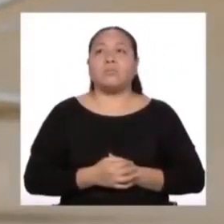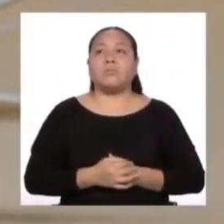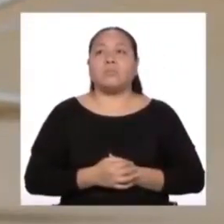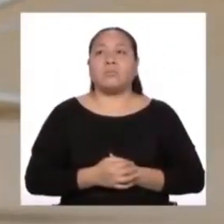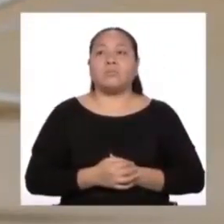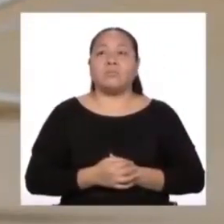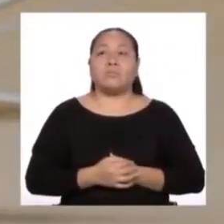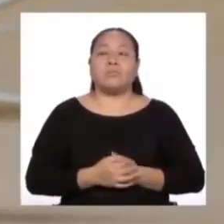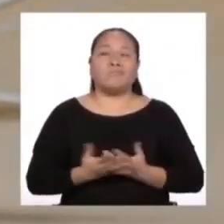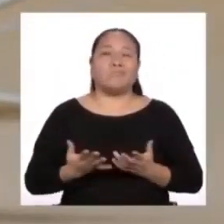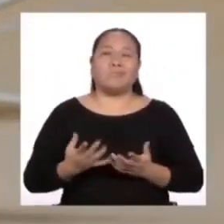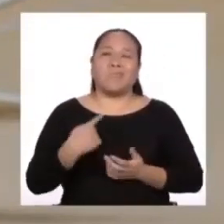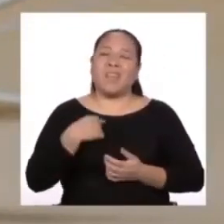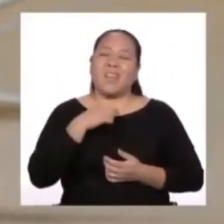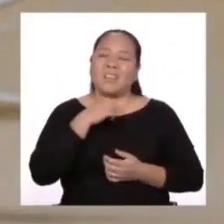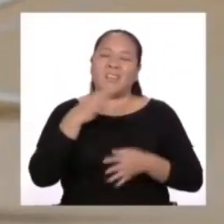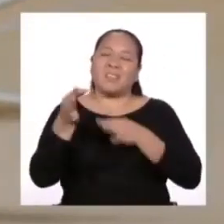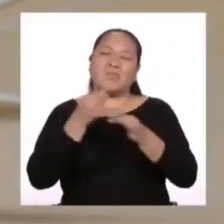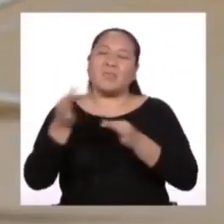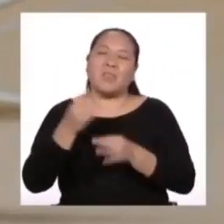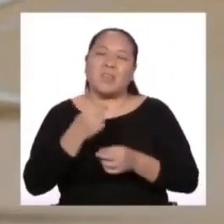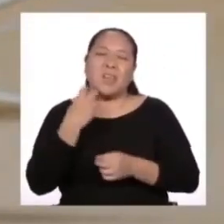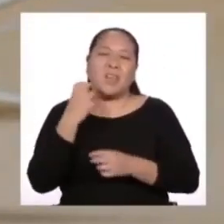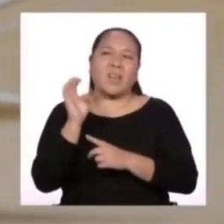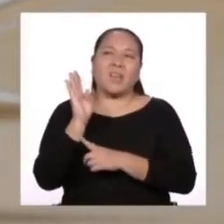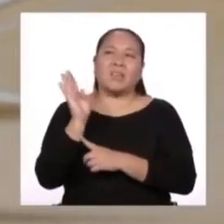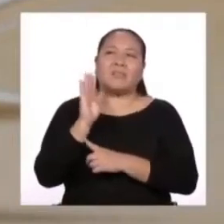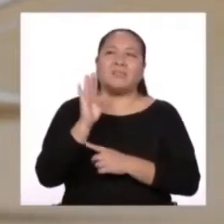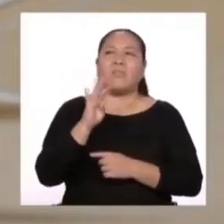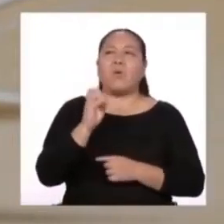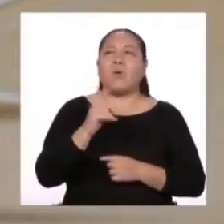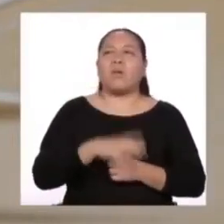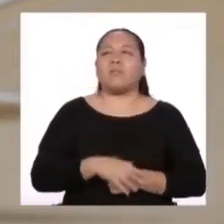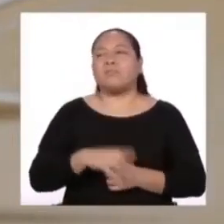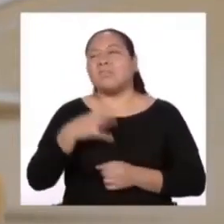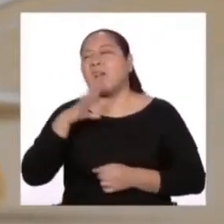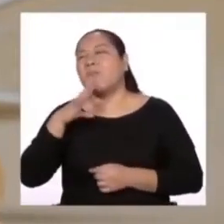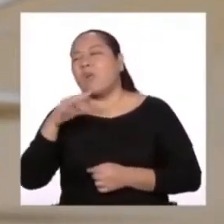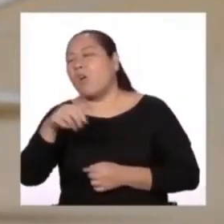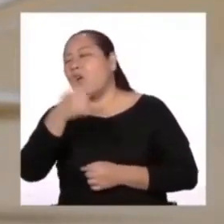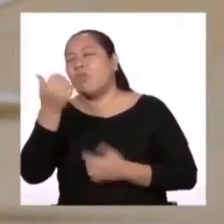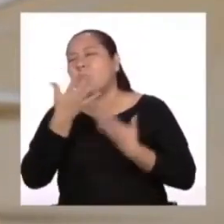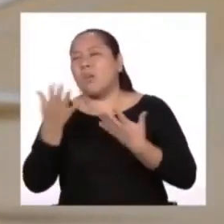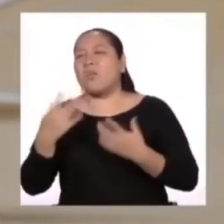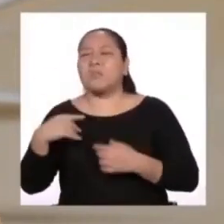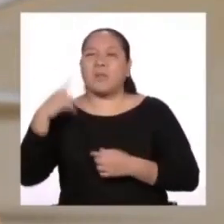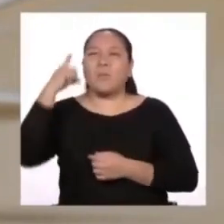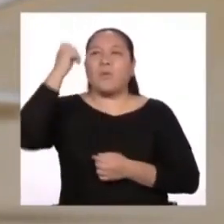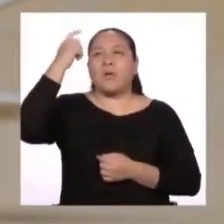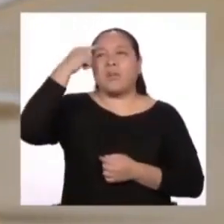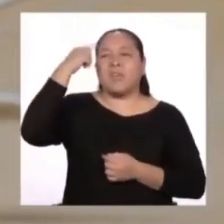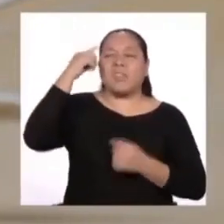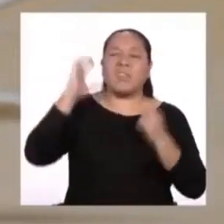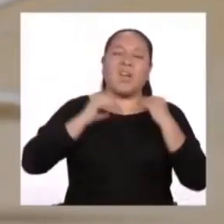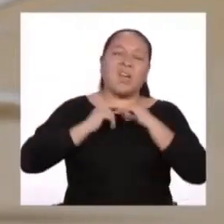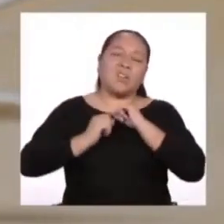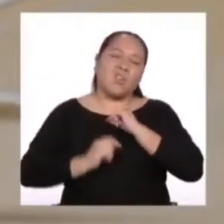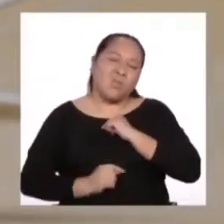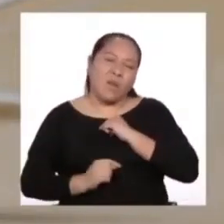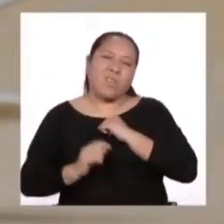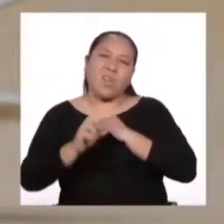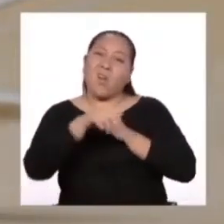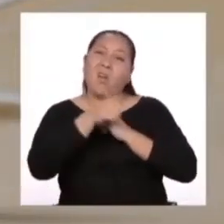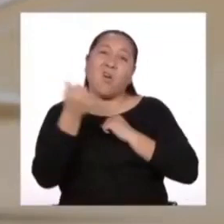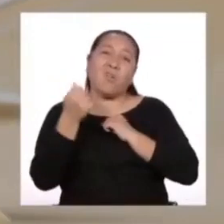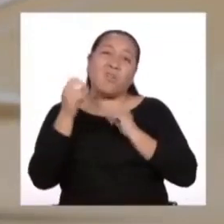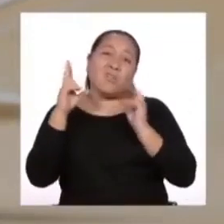Me abstenía entonces de hablar de la serpiente boa y les hablaba de bridge, del golf, de política y de corbatas. Y